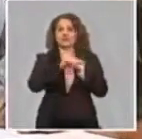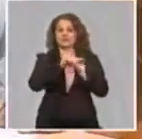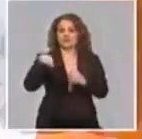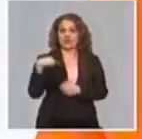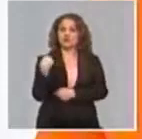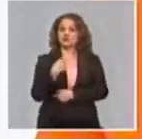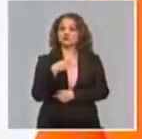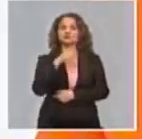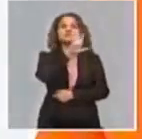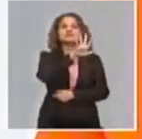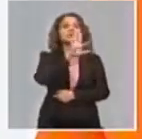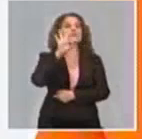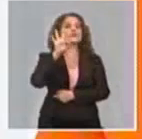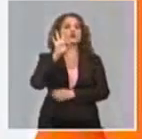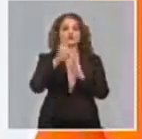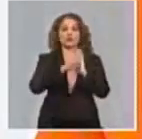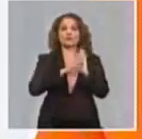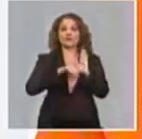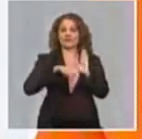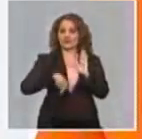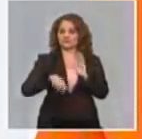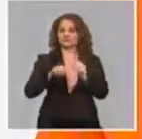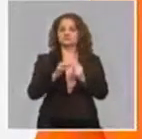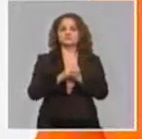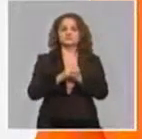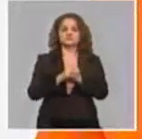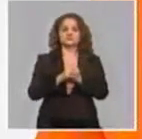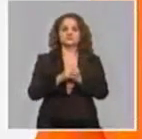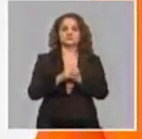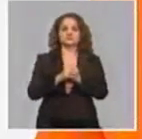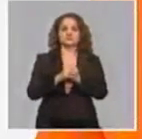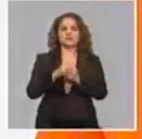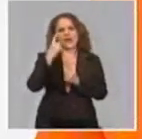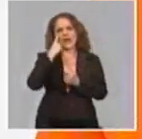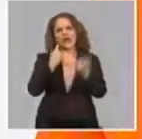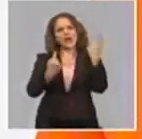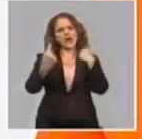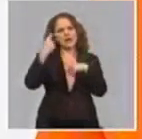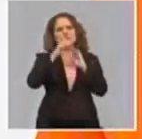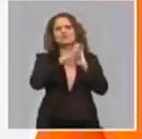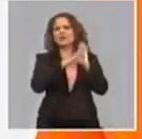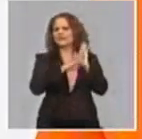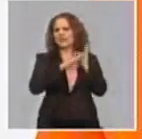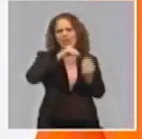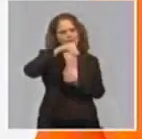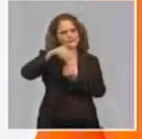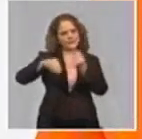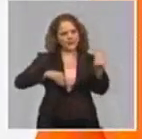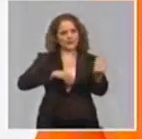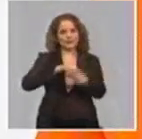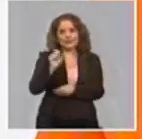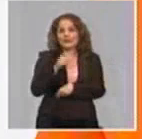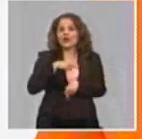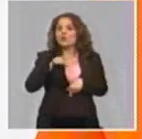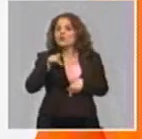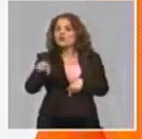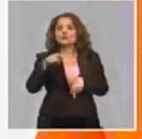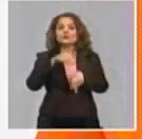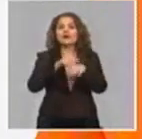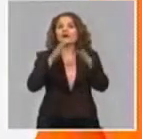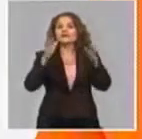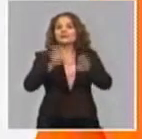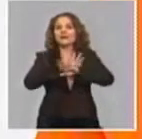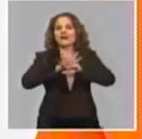de las cuales se mantienen esas 58, vamos a ir algunas modificándolas y en la última etapa ya lo que vamos a tener, 17 medidas,